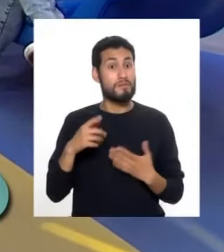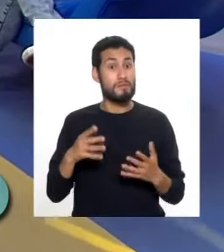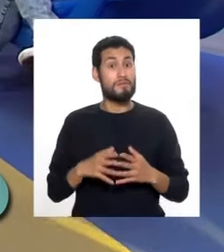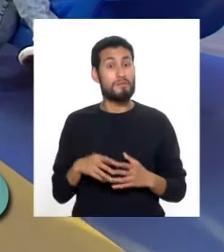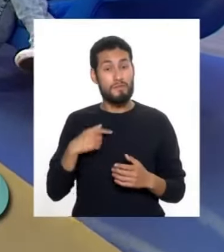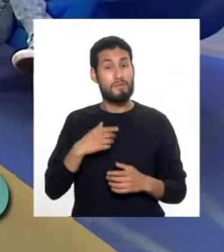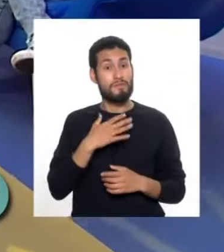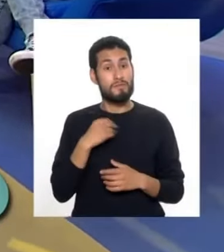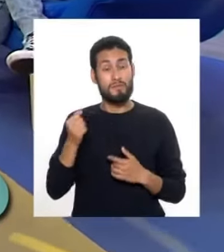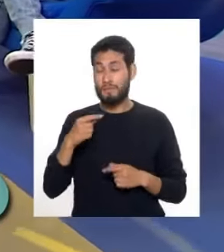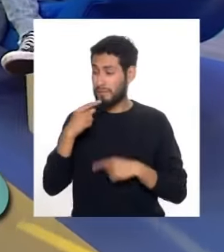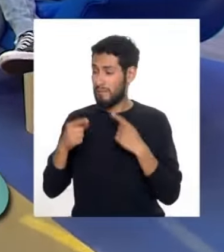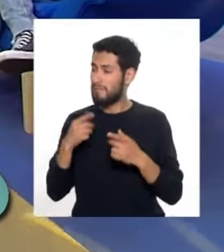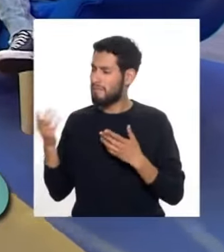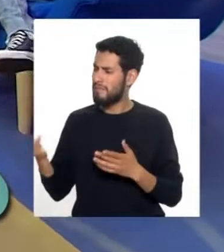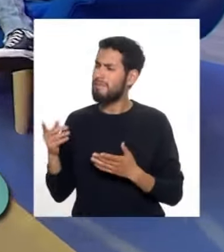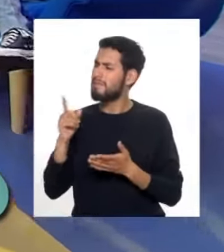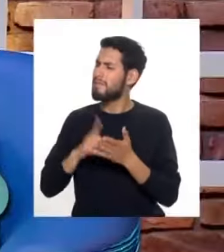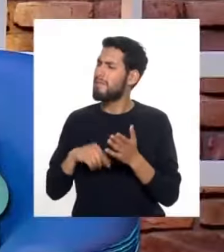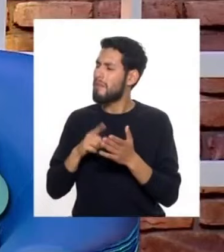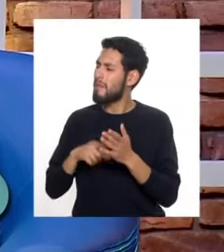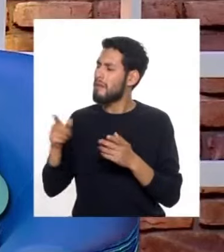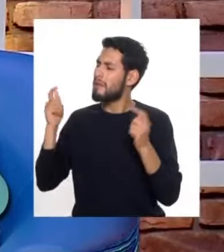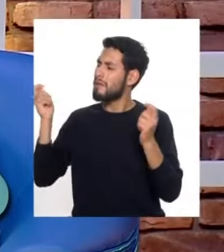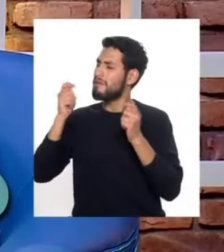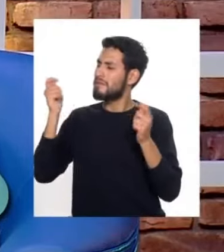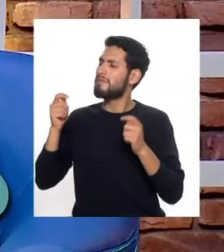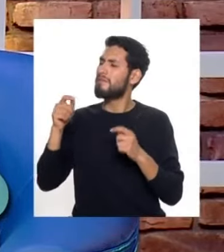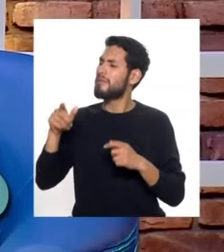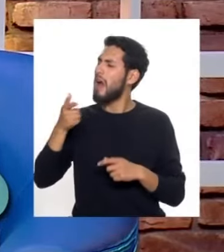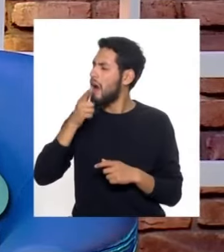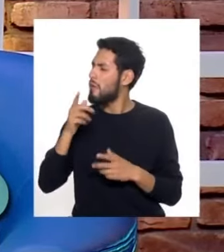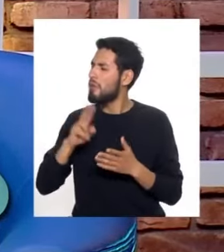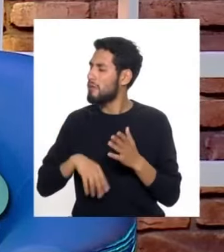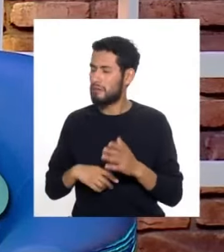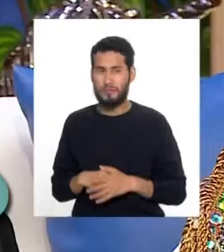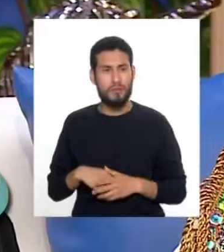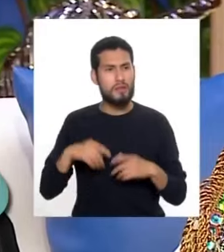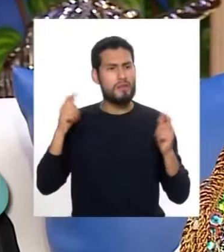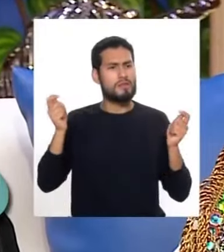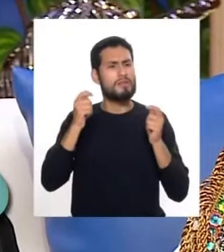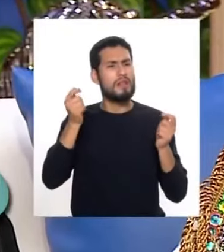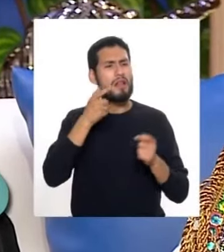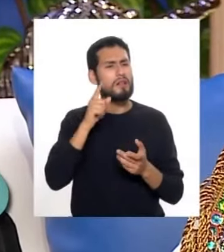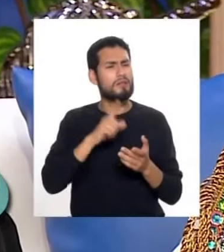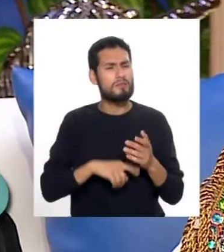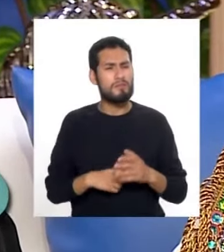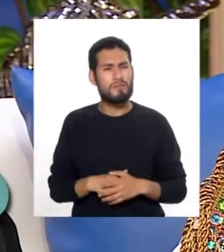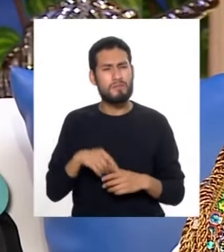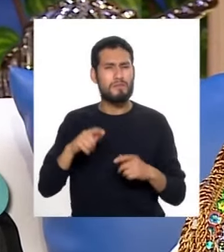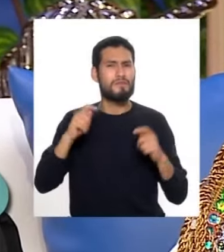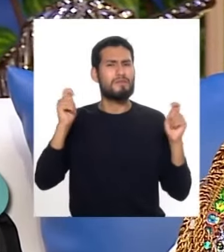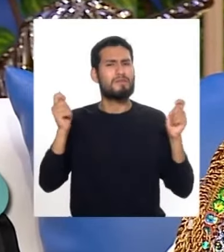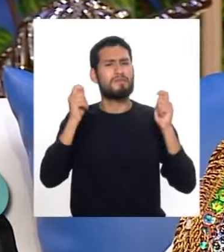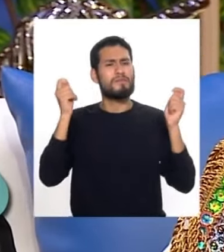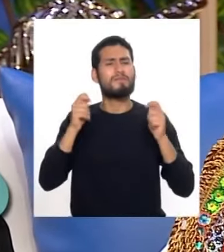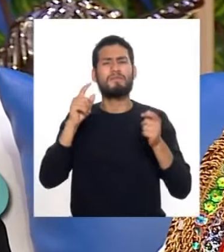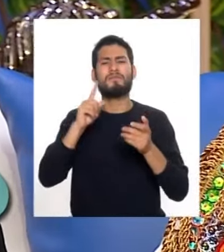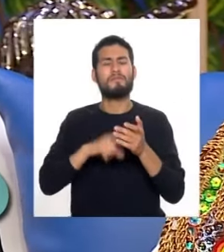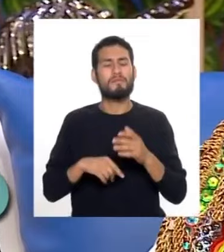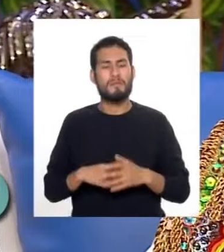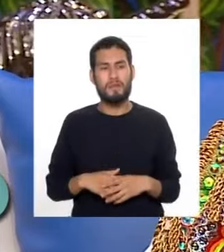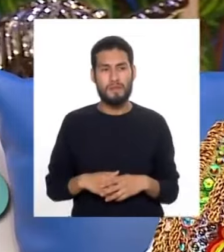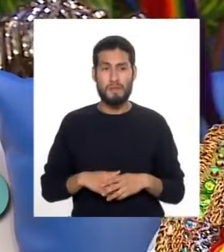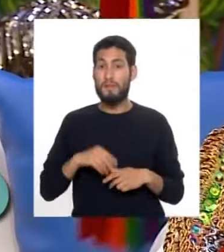nos encantaría que nos cuentes un poquito de qué se trata la fiesta del agua. Bueno, la fiesta del agua es básicamente una fiesta en la cual